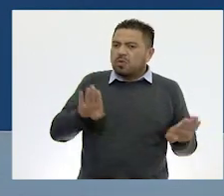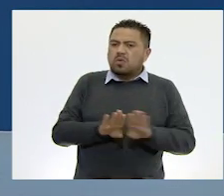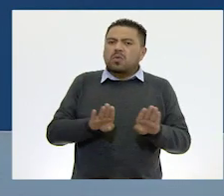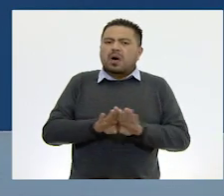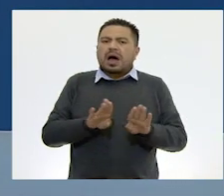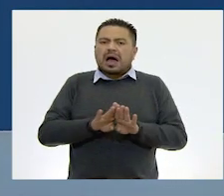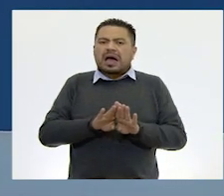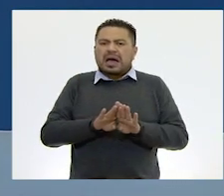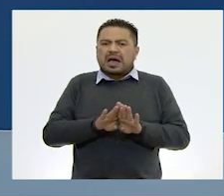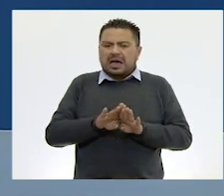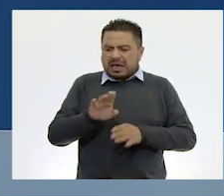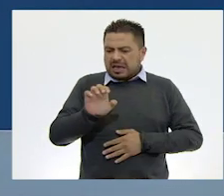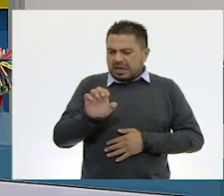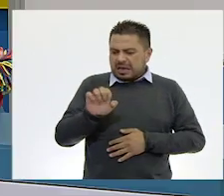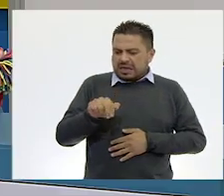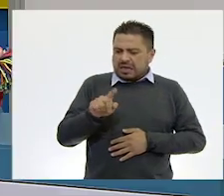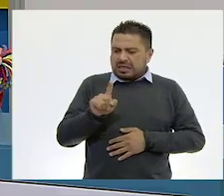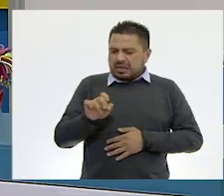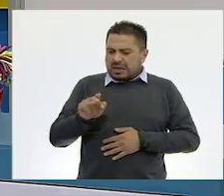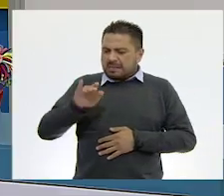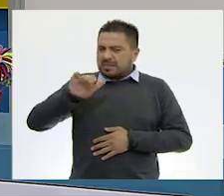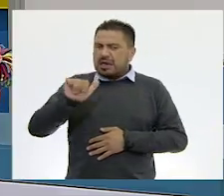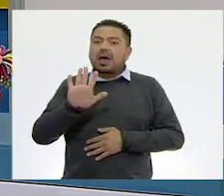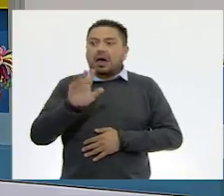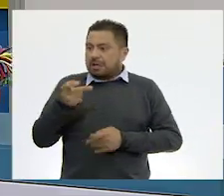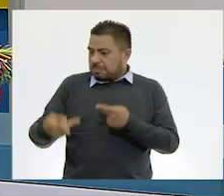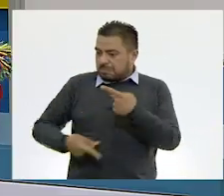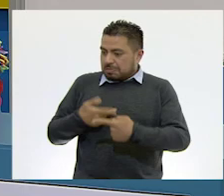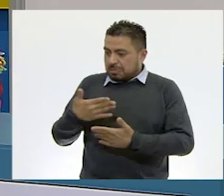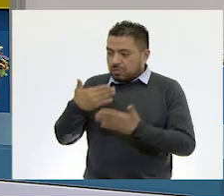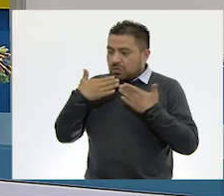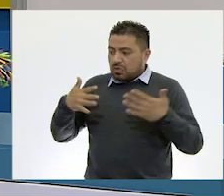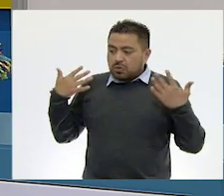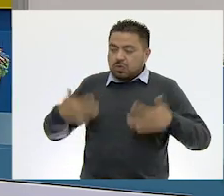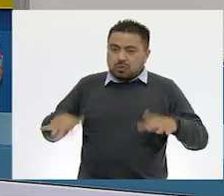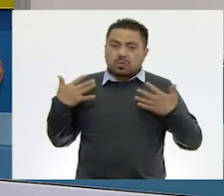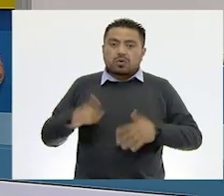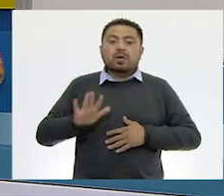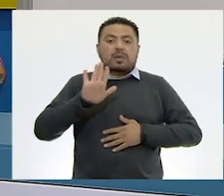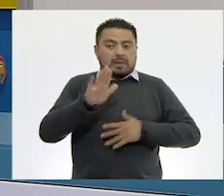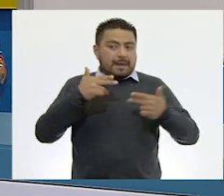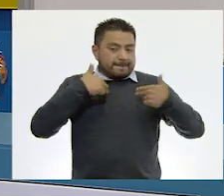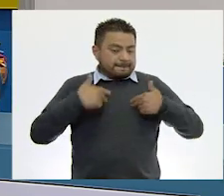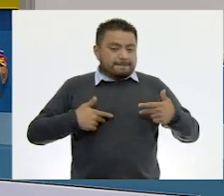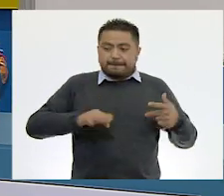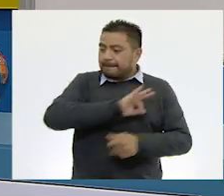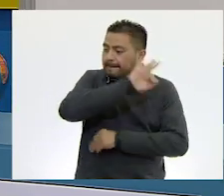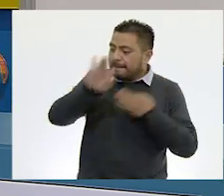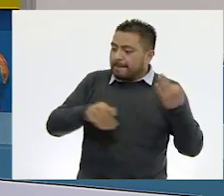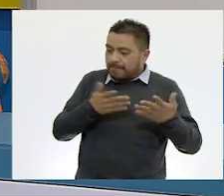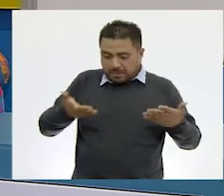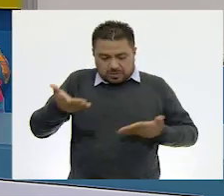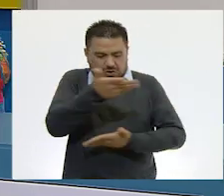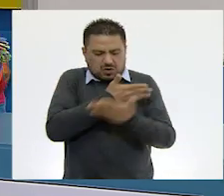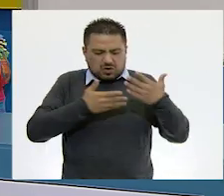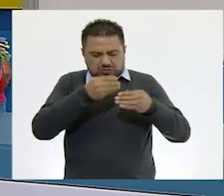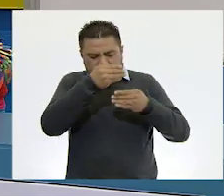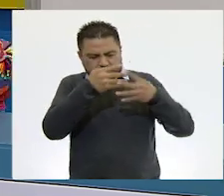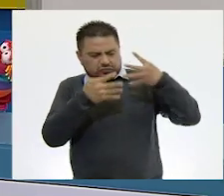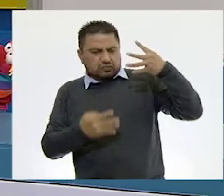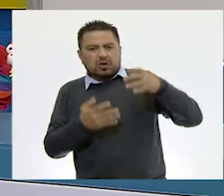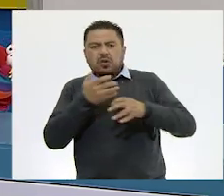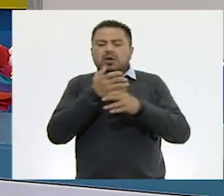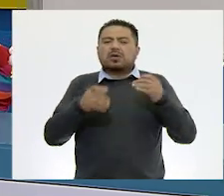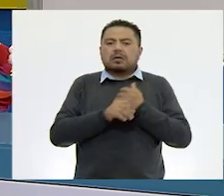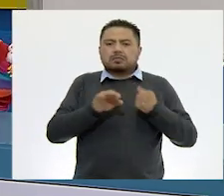una especie endémica, maestra? ¡Qué buena pregunta, Don! Los seres vivos comparten una serie de características